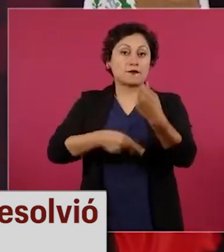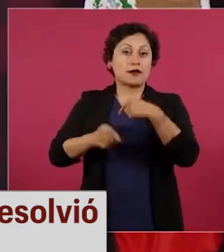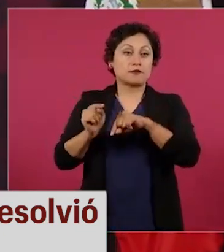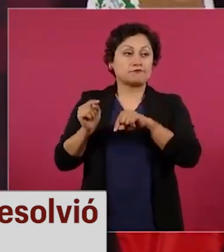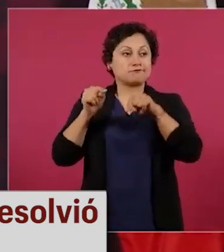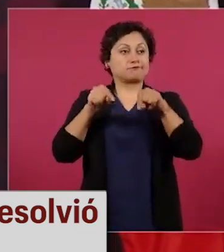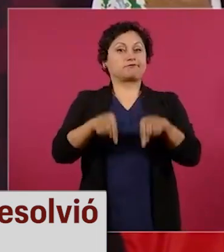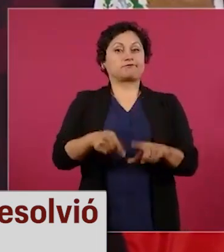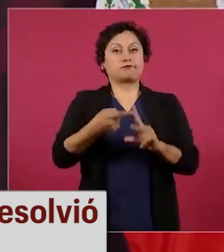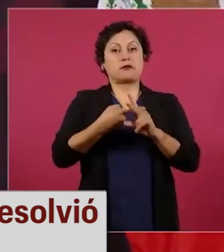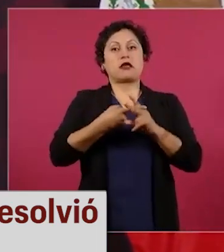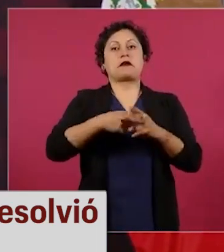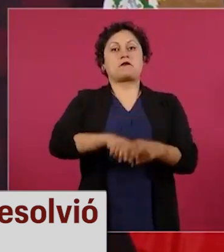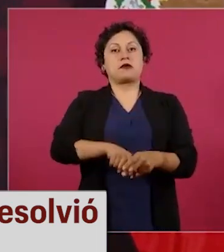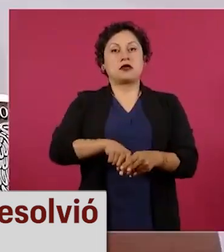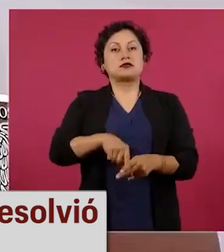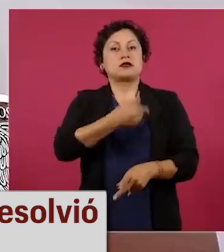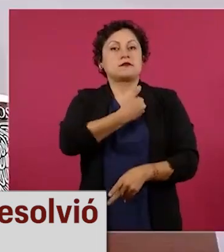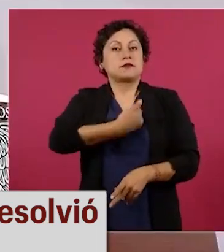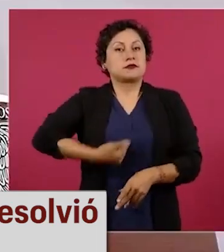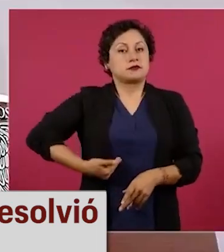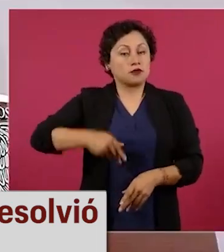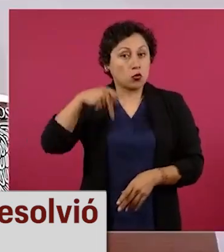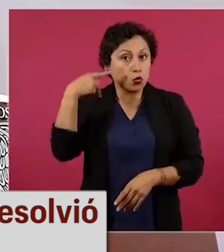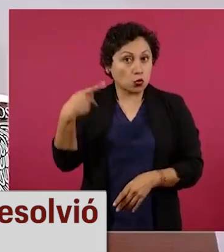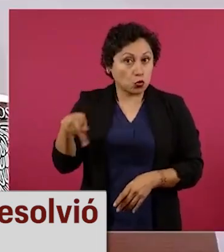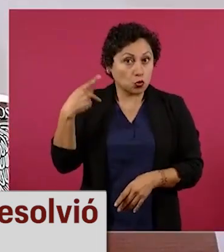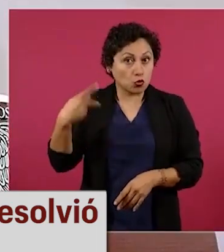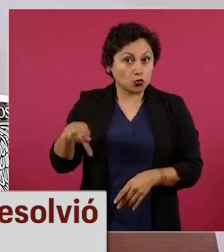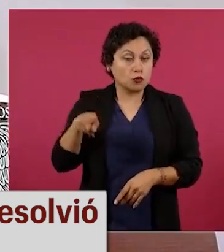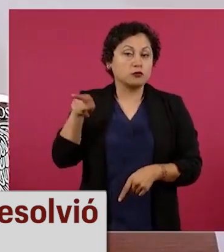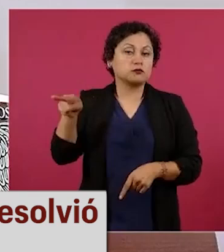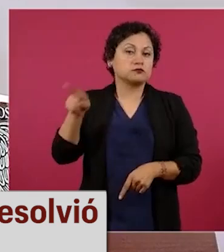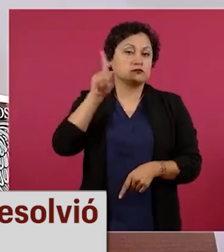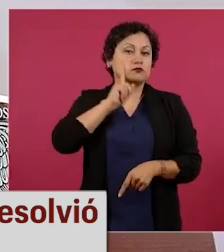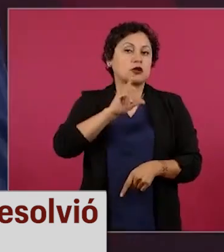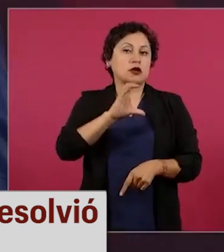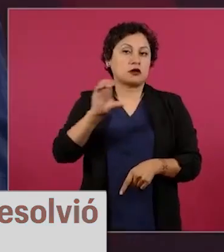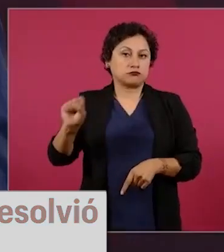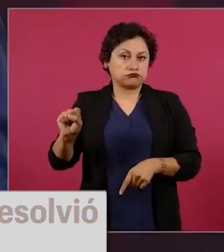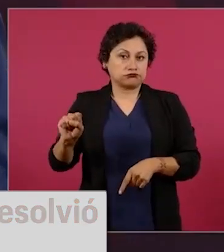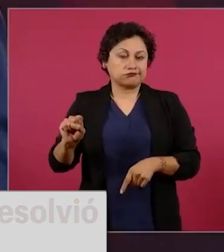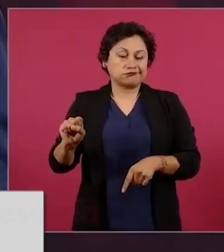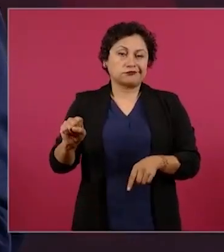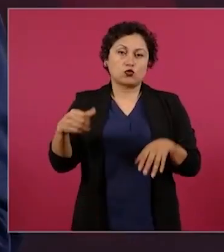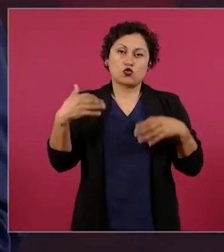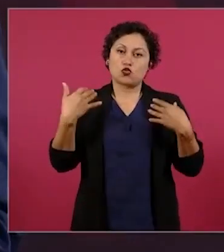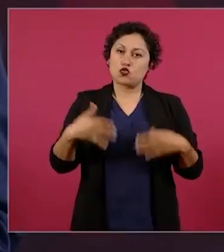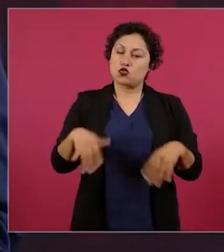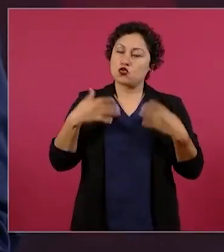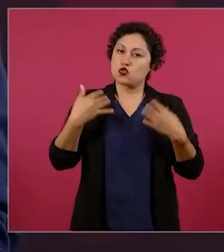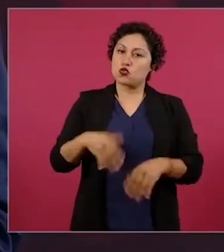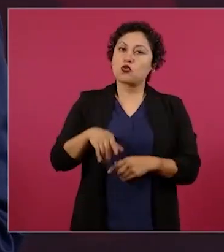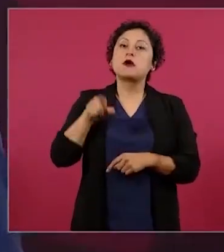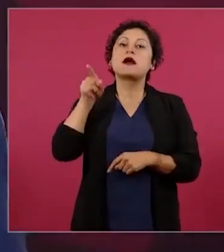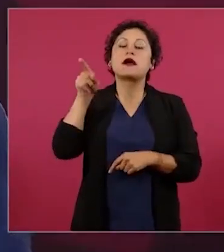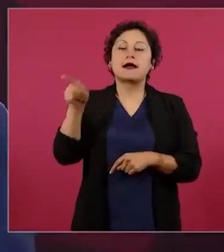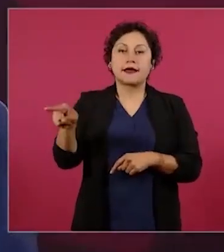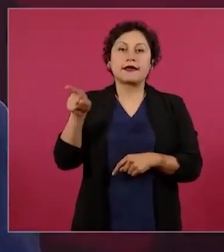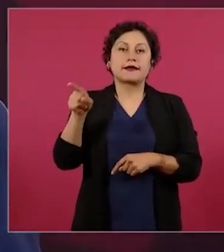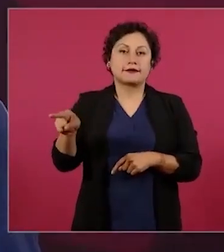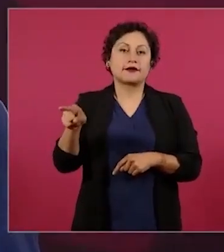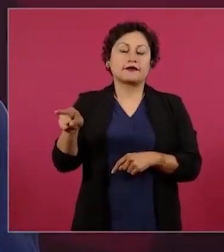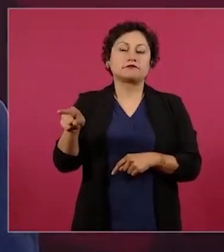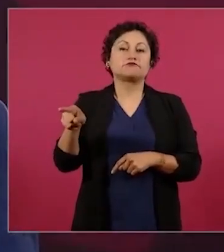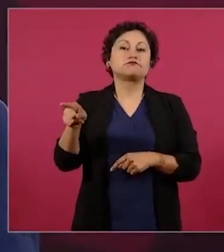jueves que gracias a la intervención de la Secretaría de Marina, su administración ya resolvió el problema de recolección de la llegada del sargazo en la Ribera Maya y el